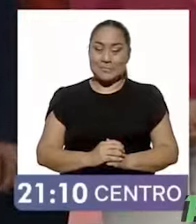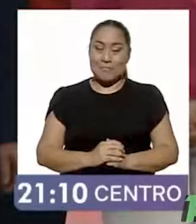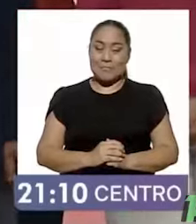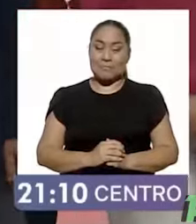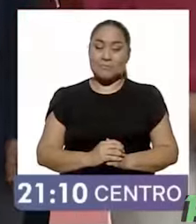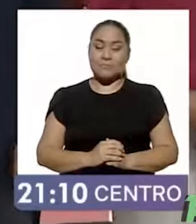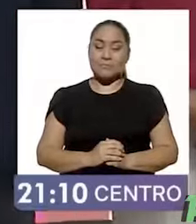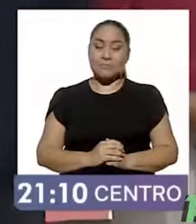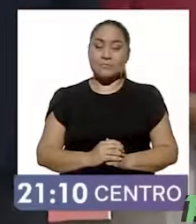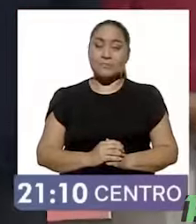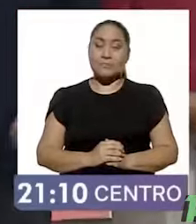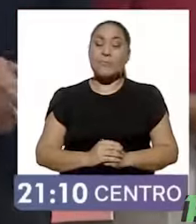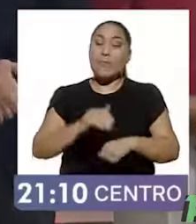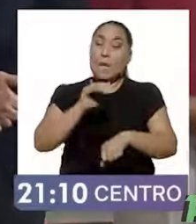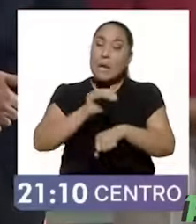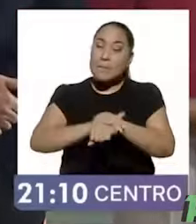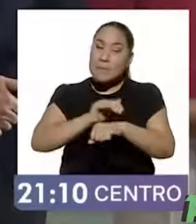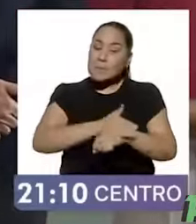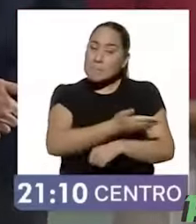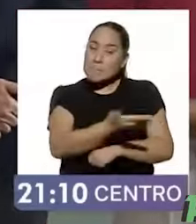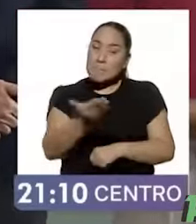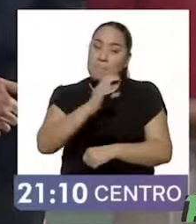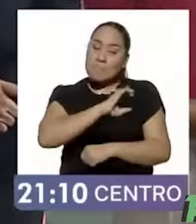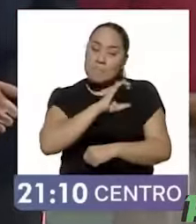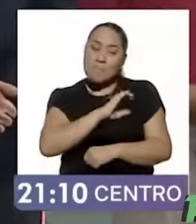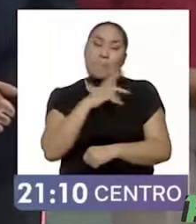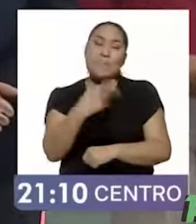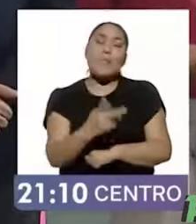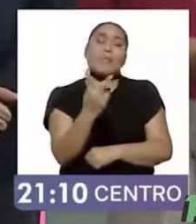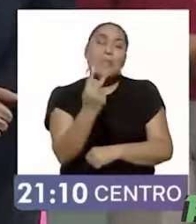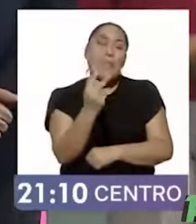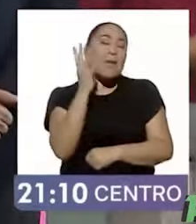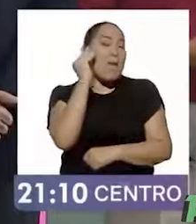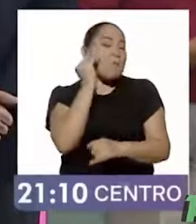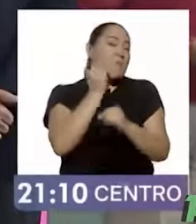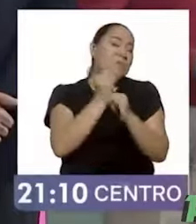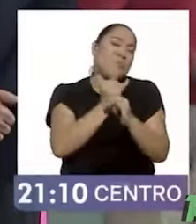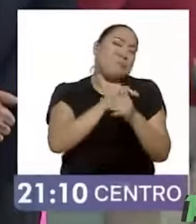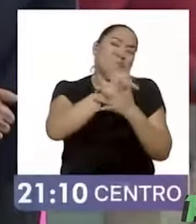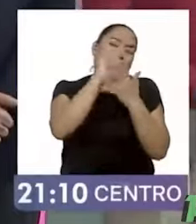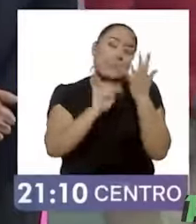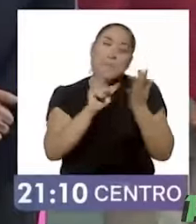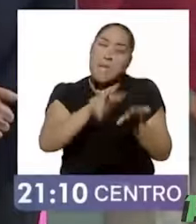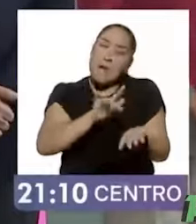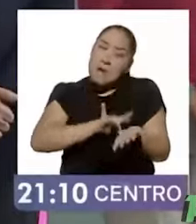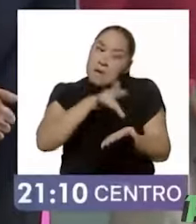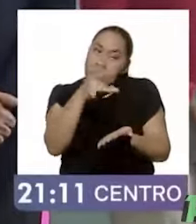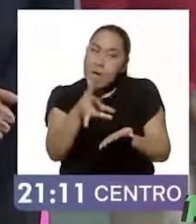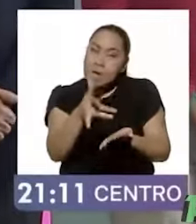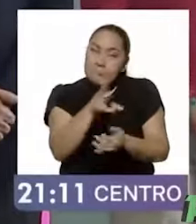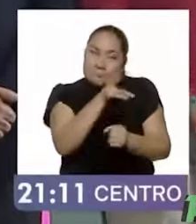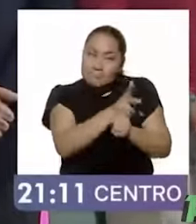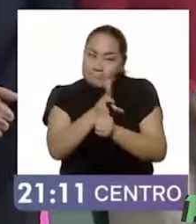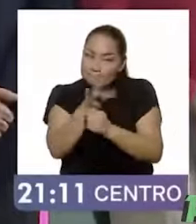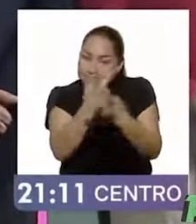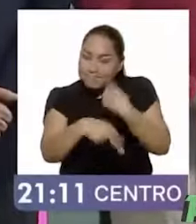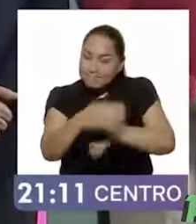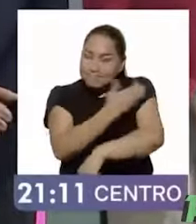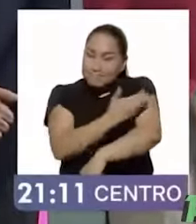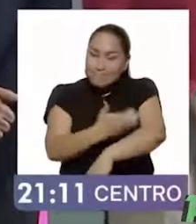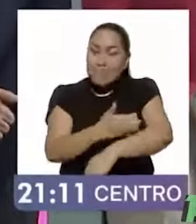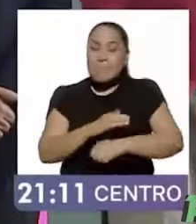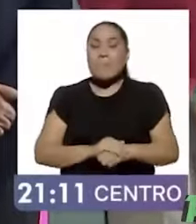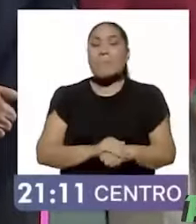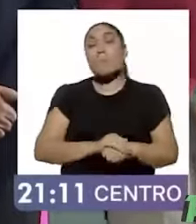Queridas amigas y amigos de los medios de comunicación, nuevamente gracias por la gentileza de su presencia. A ver,